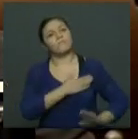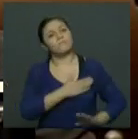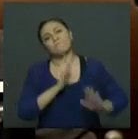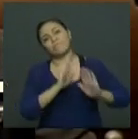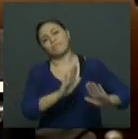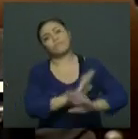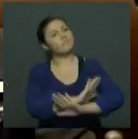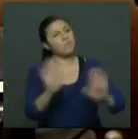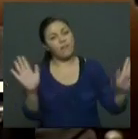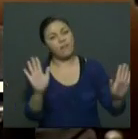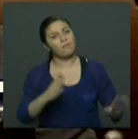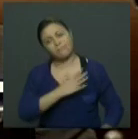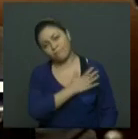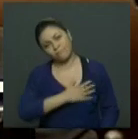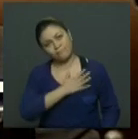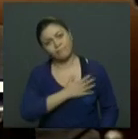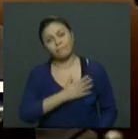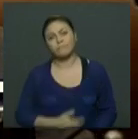hermanos.